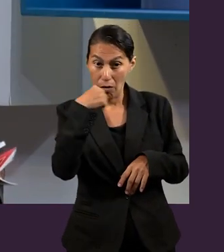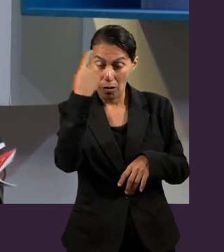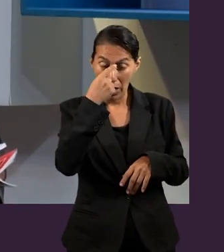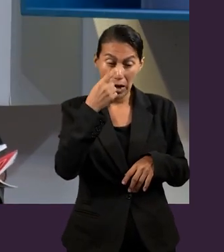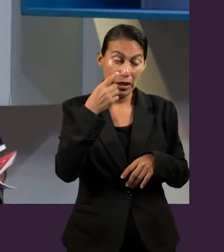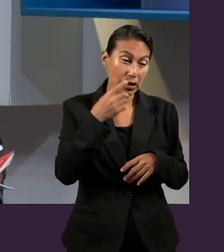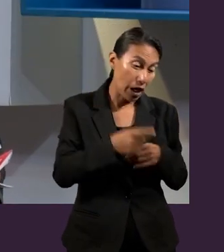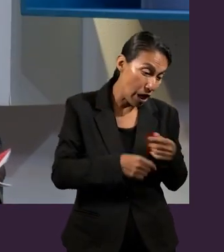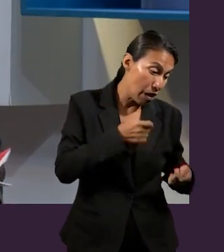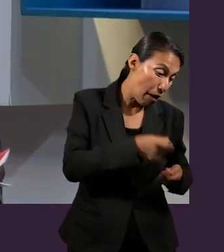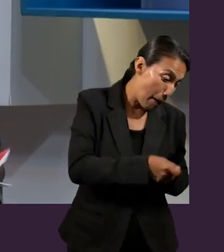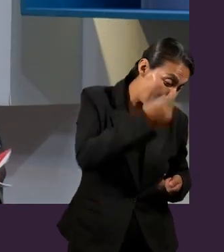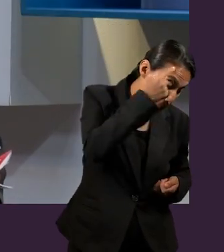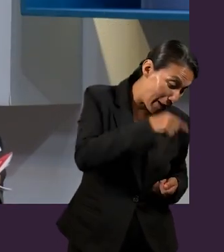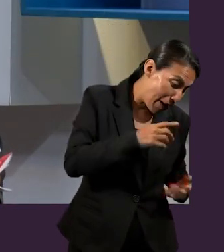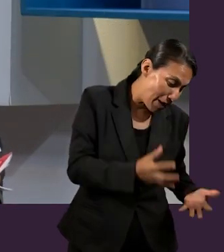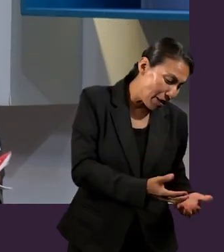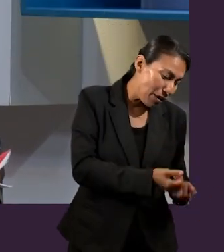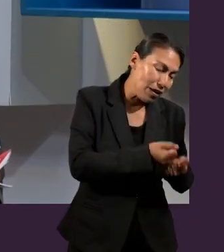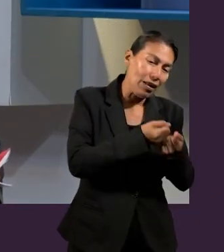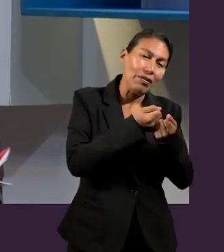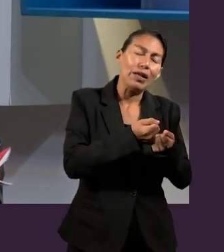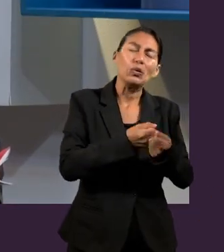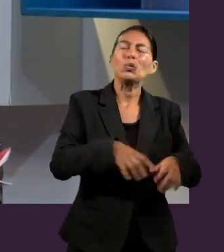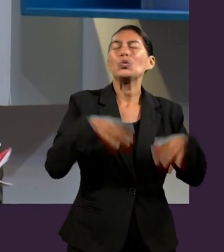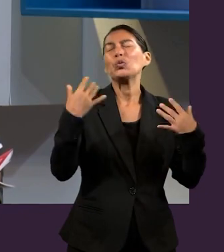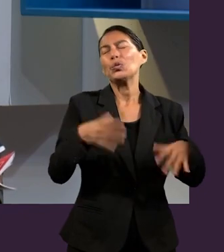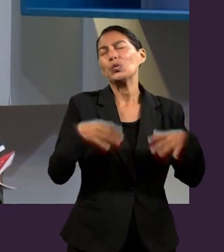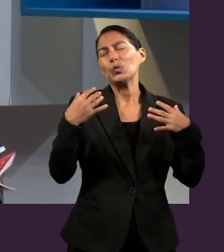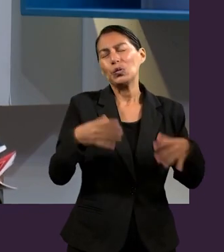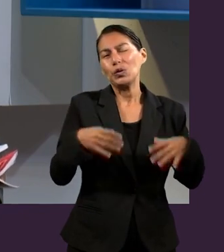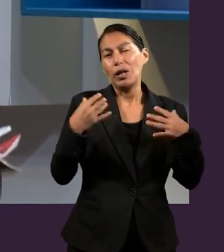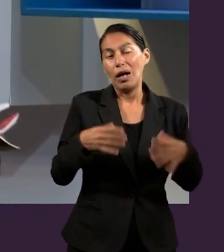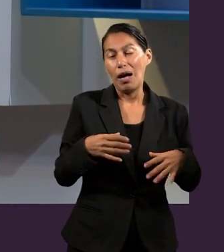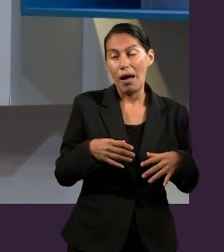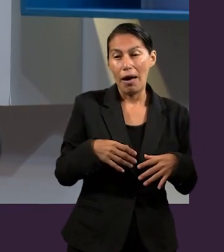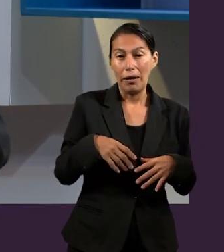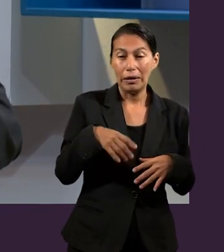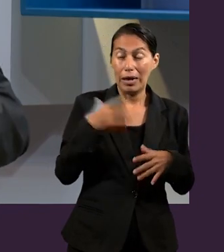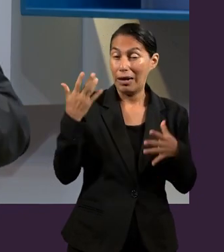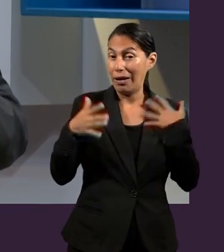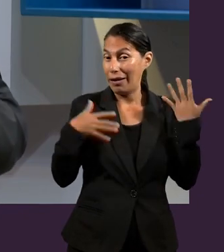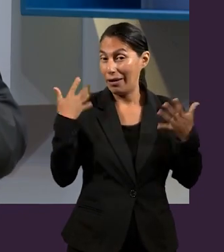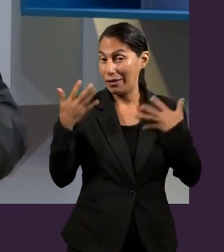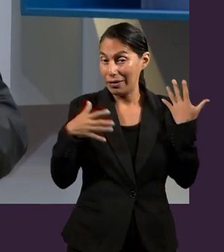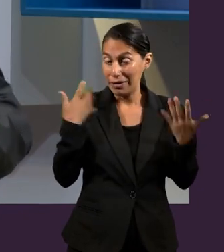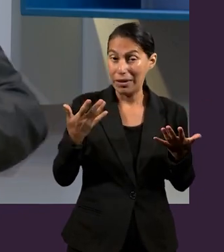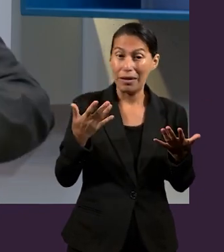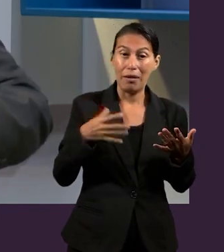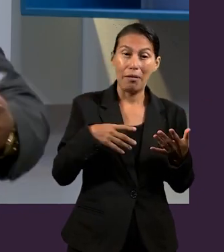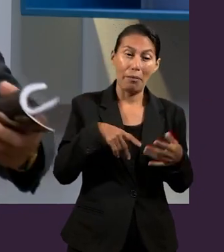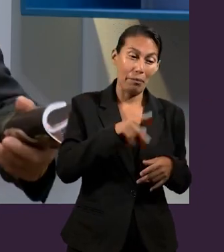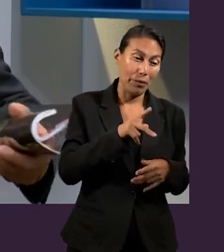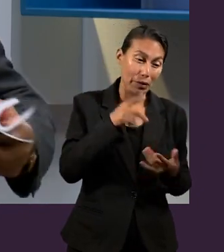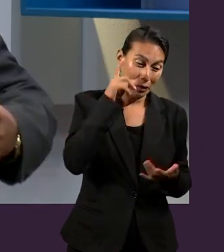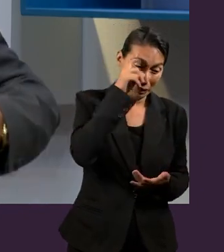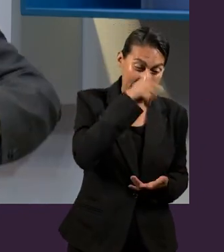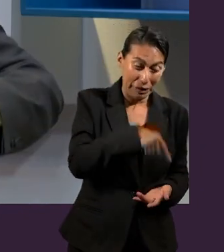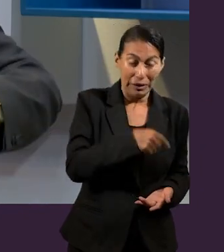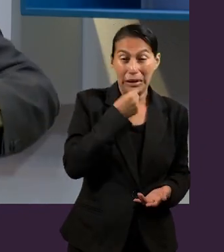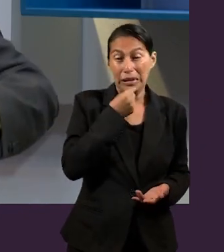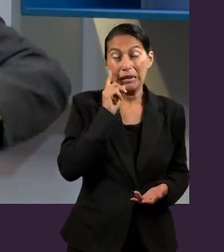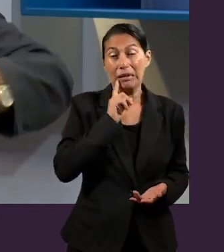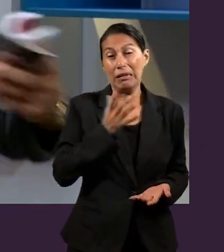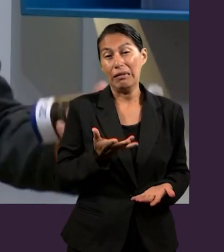hasta que pudieron rescatarla. Y cuando la sacaron fue la alegría de toda esa gente,